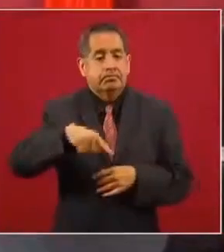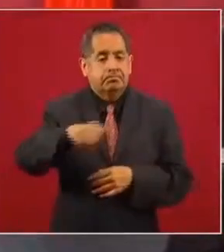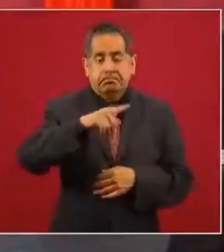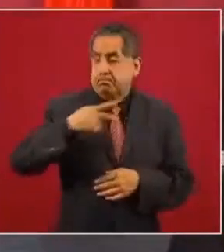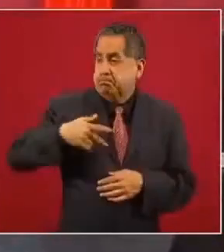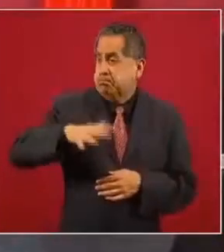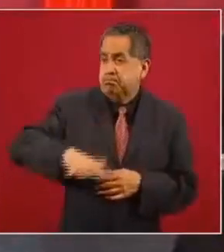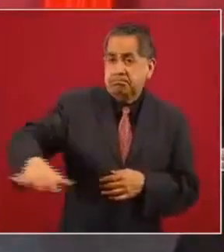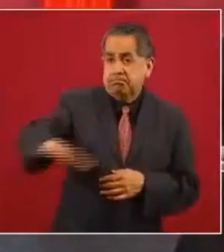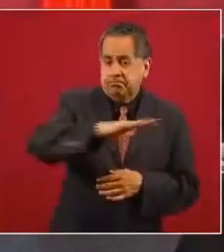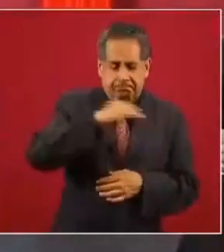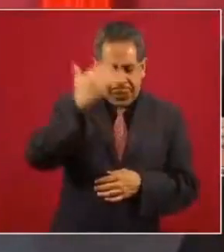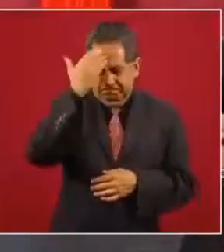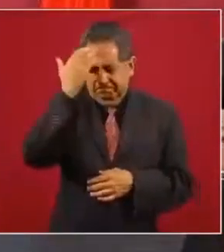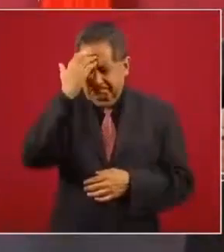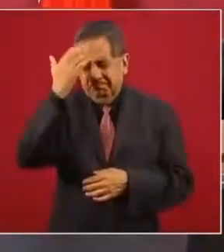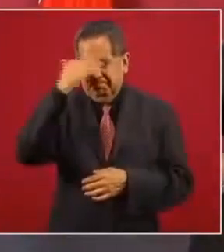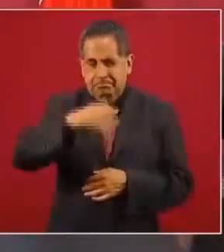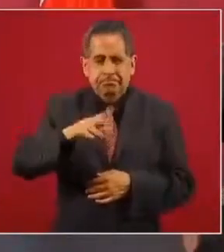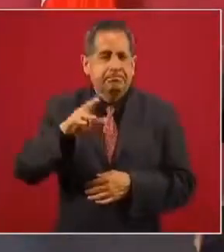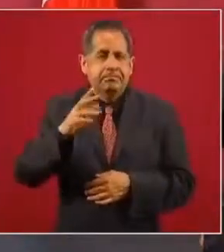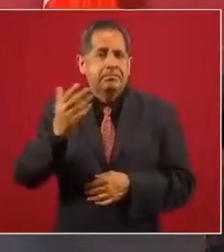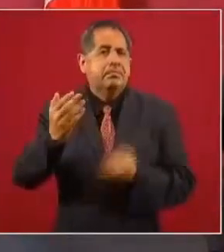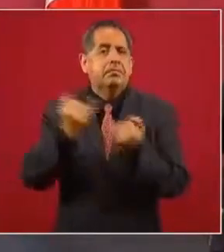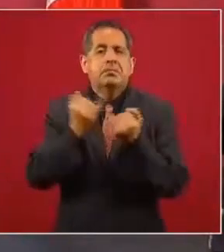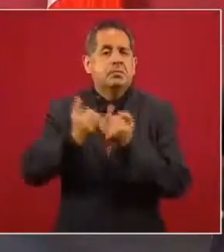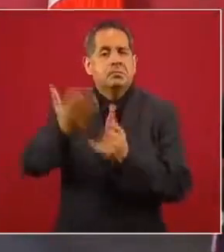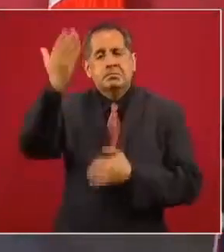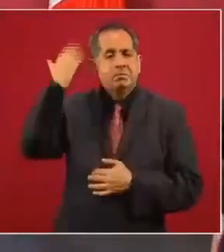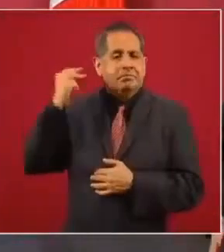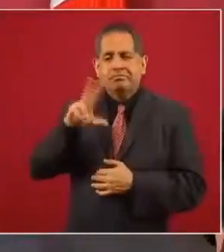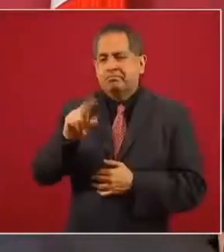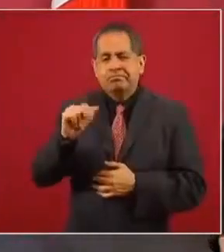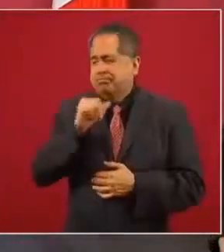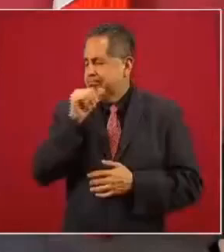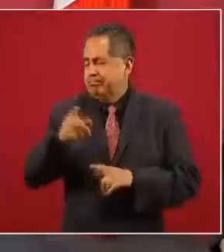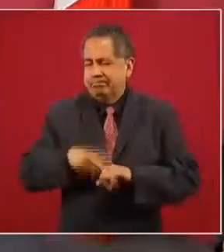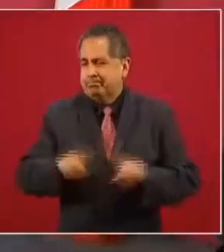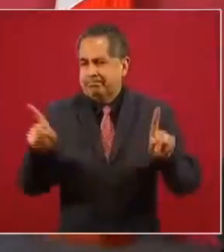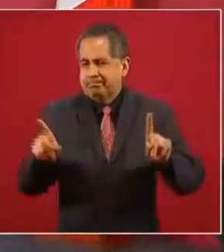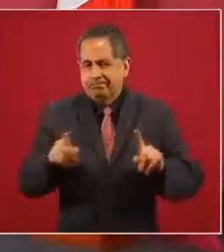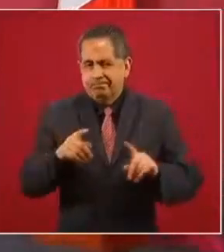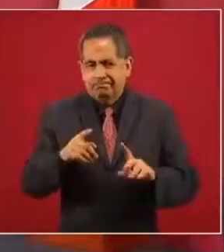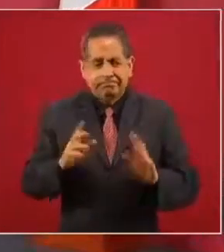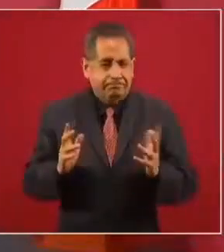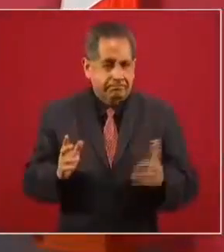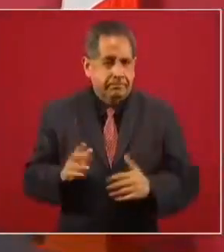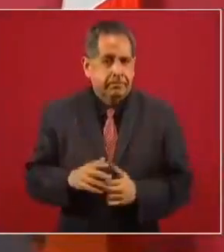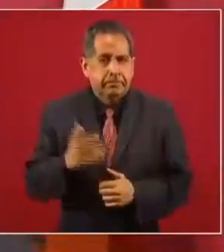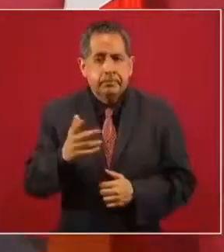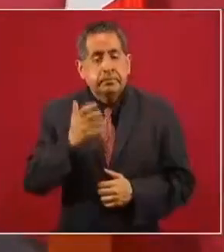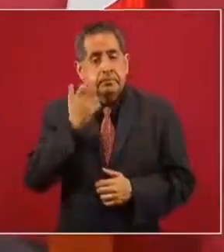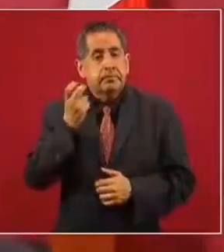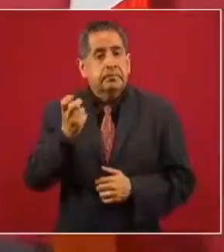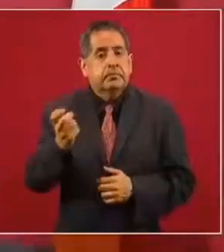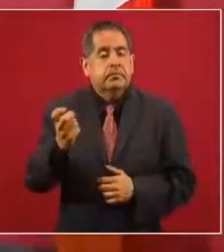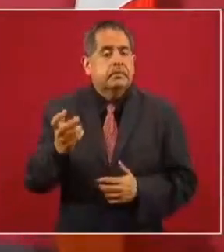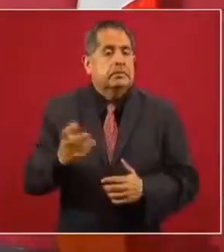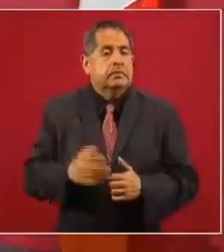consciente, ya no es el tiempo de antes. Y esto